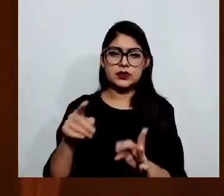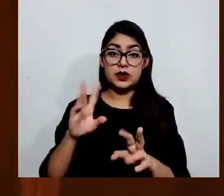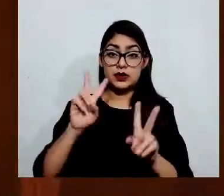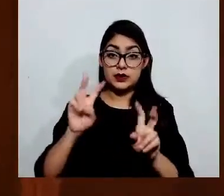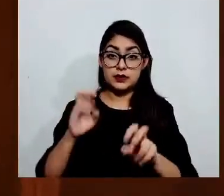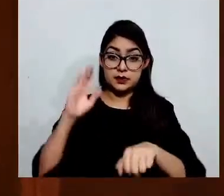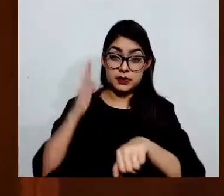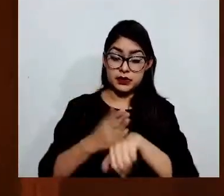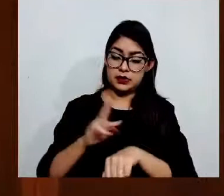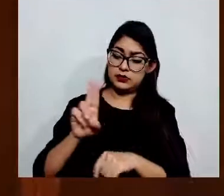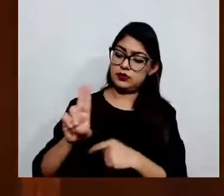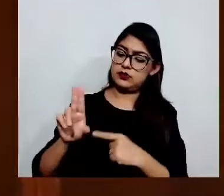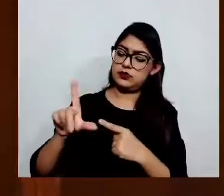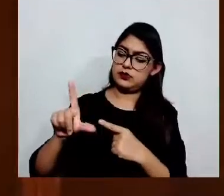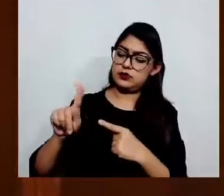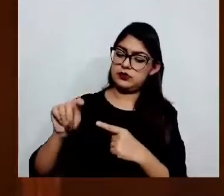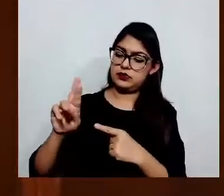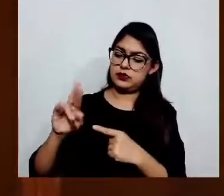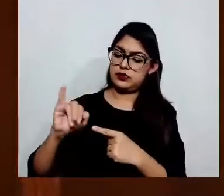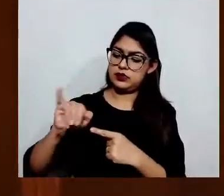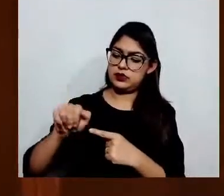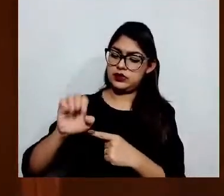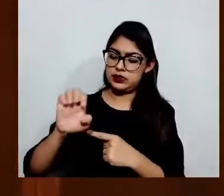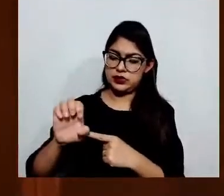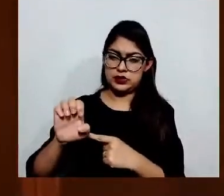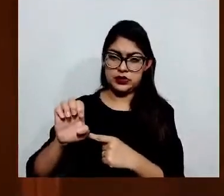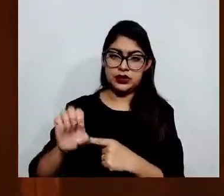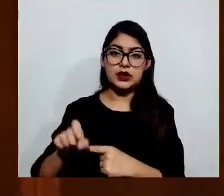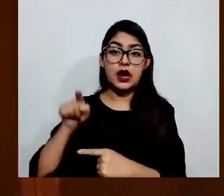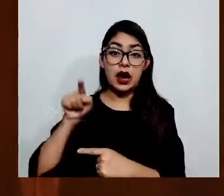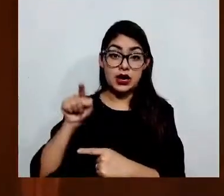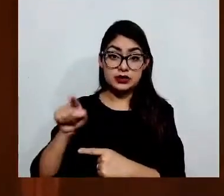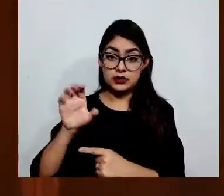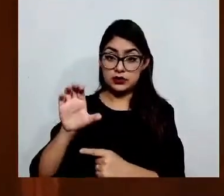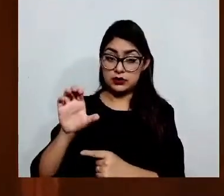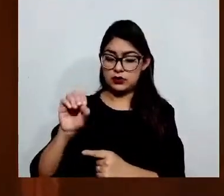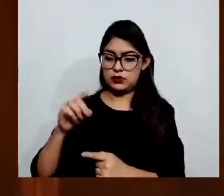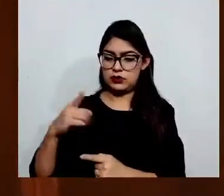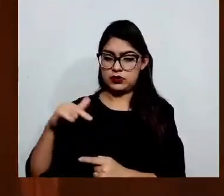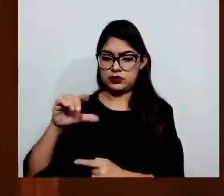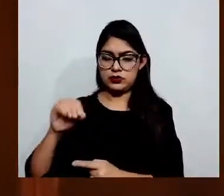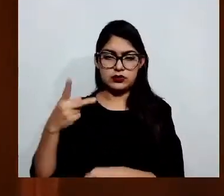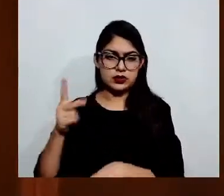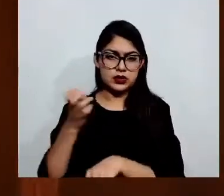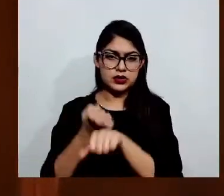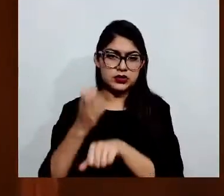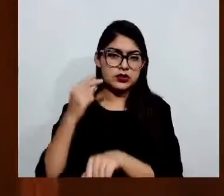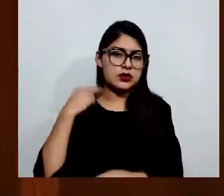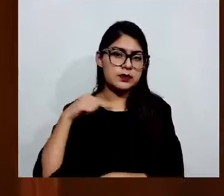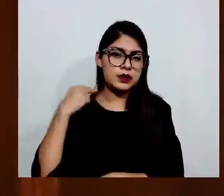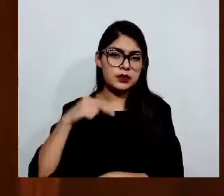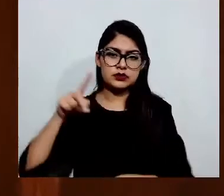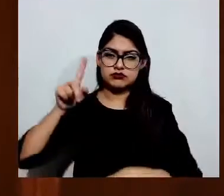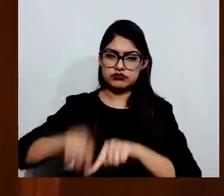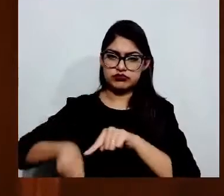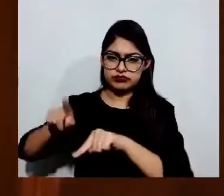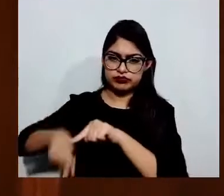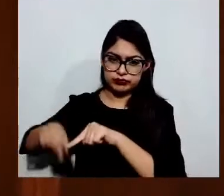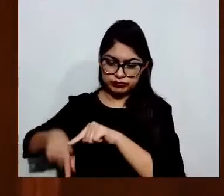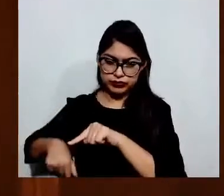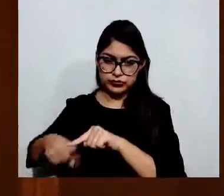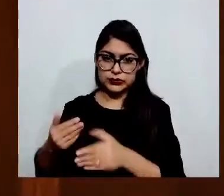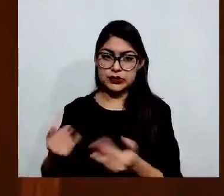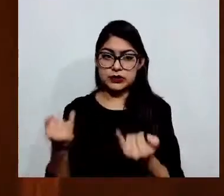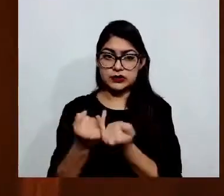Estado de Veracruz. Por lo expuesto, en líneas precedentes, se considera